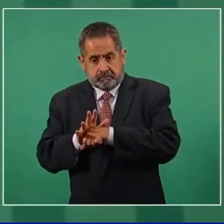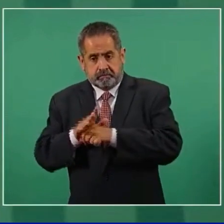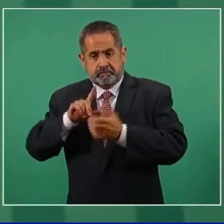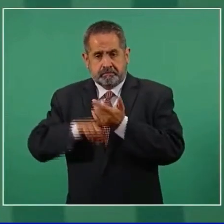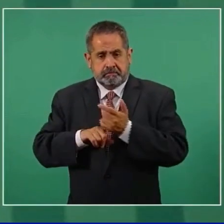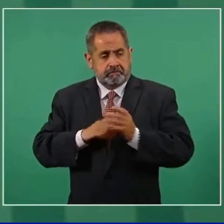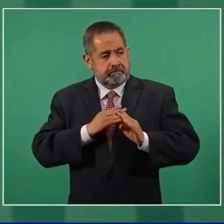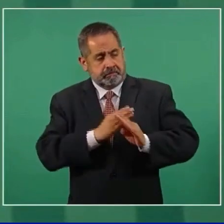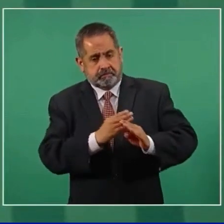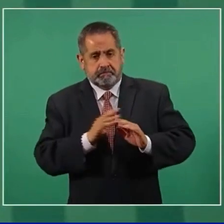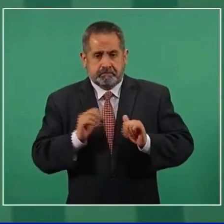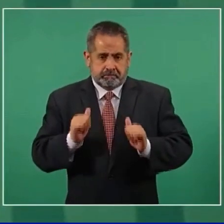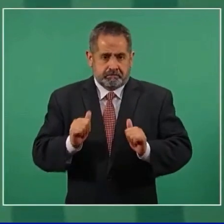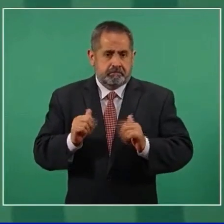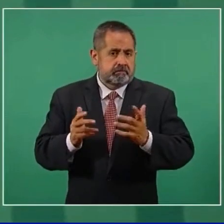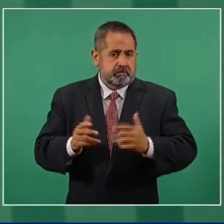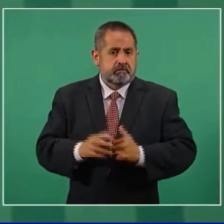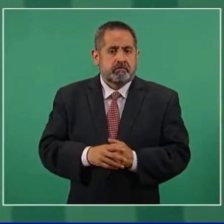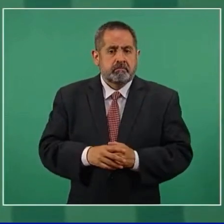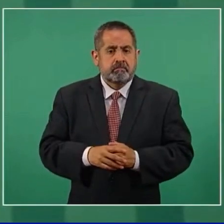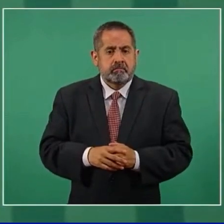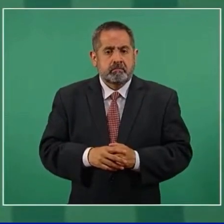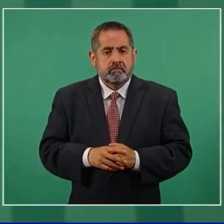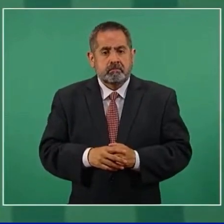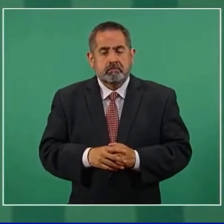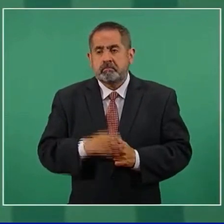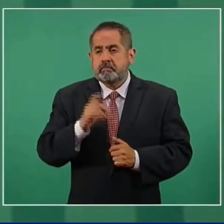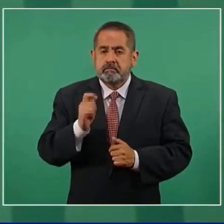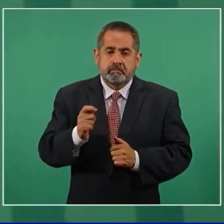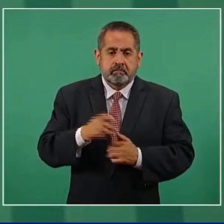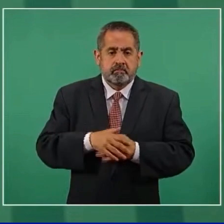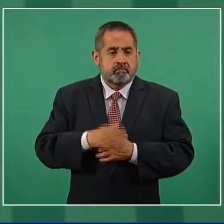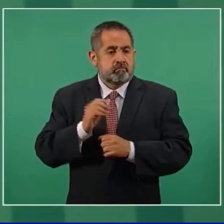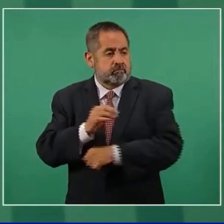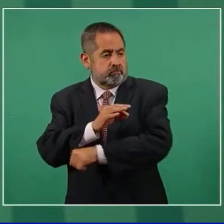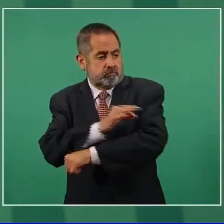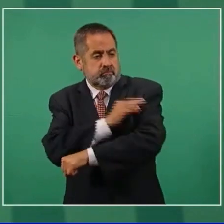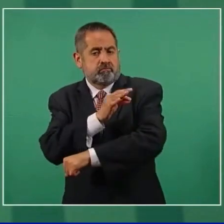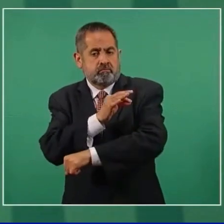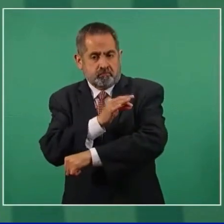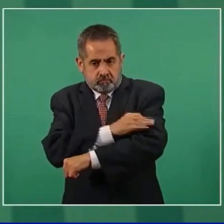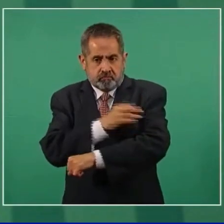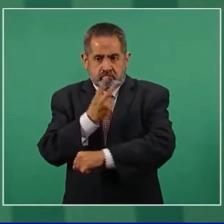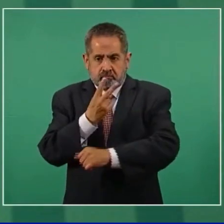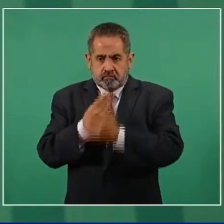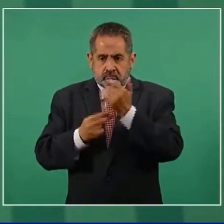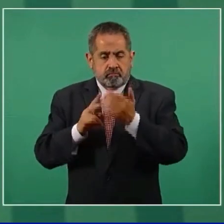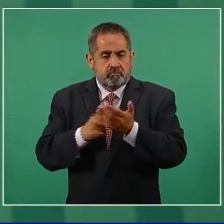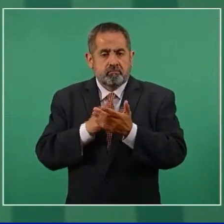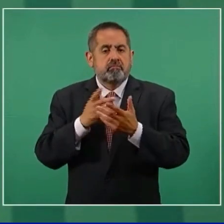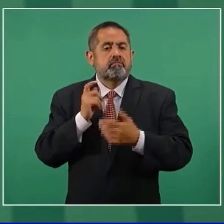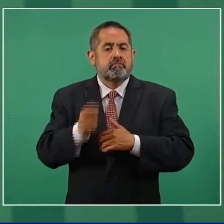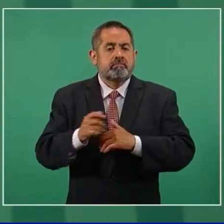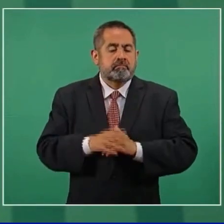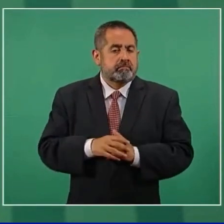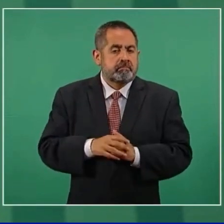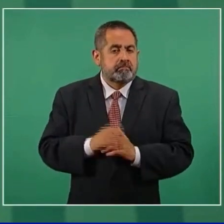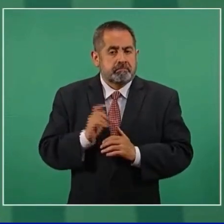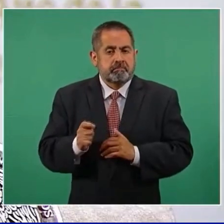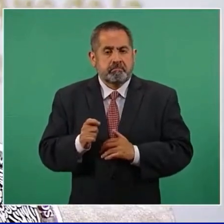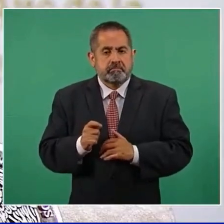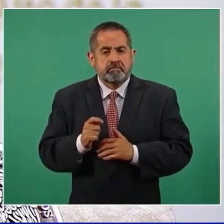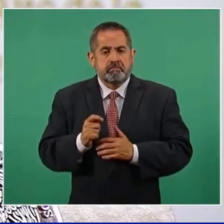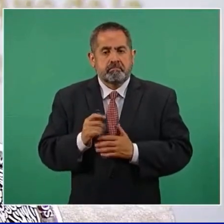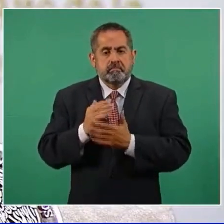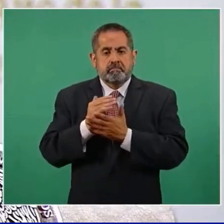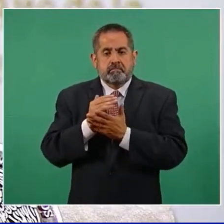o bien que han recibido las dosis completas de vacunas, se espera que ya tienen